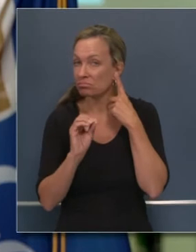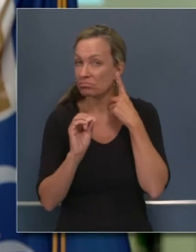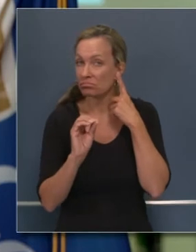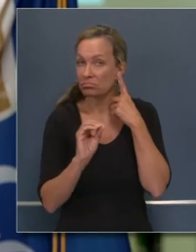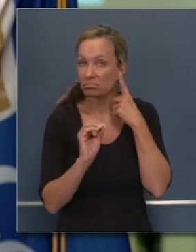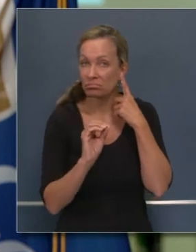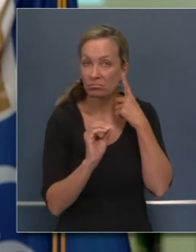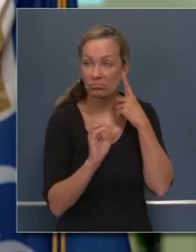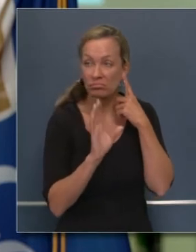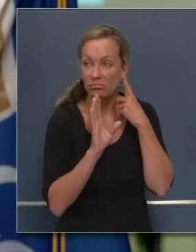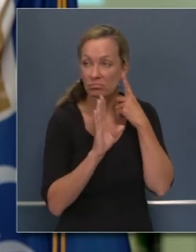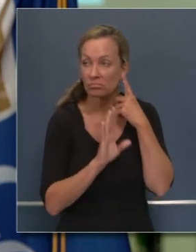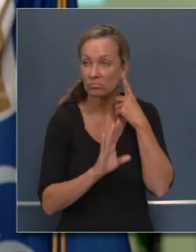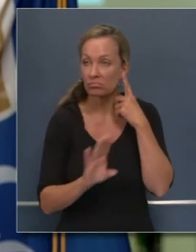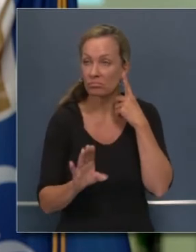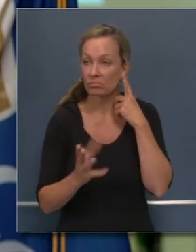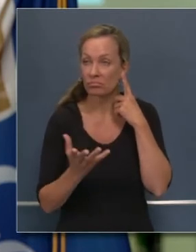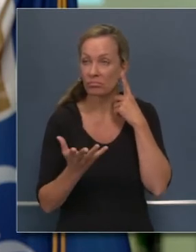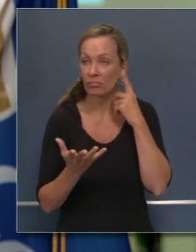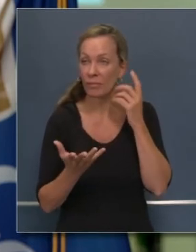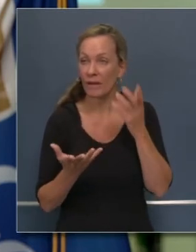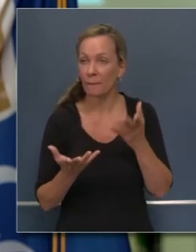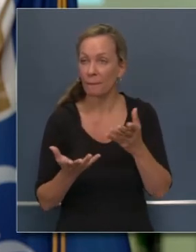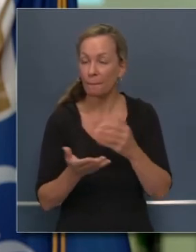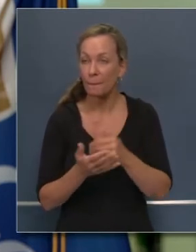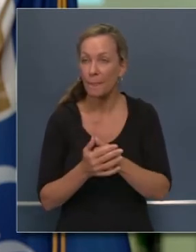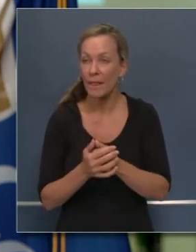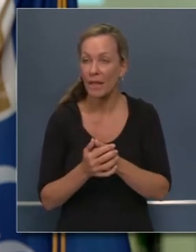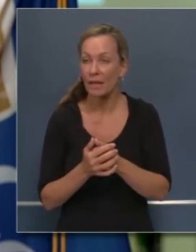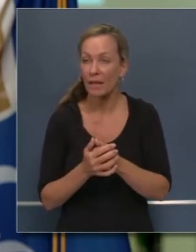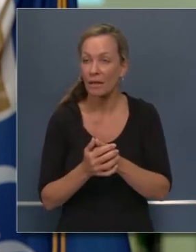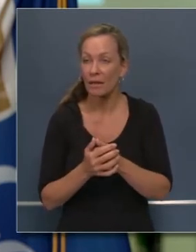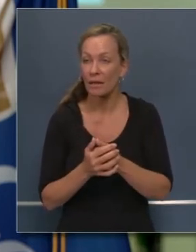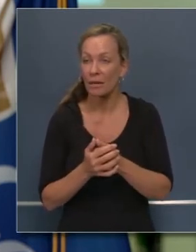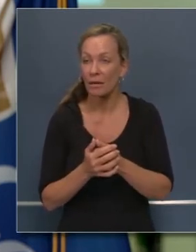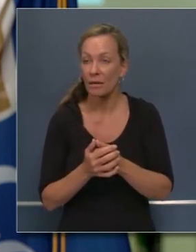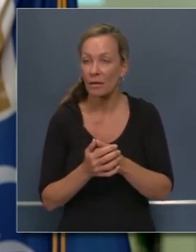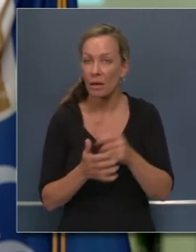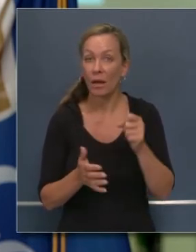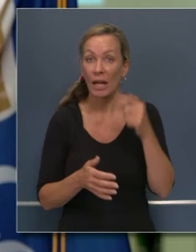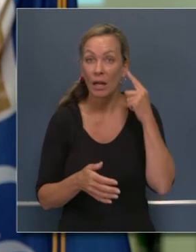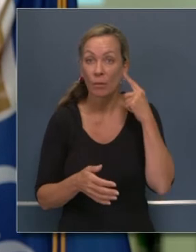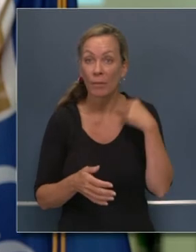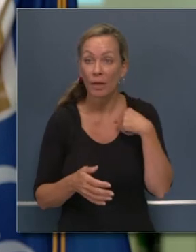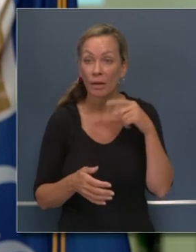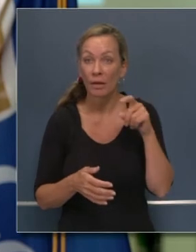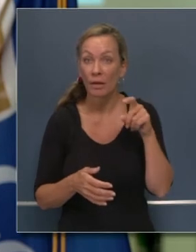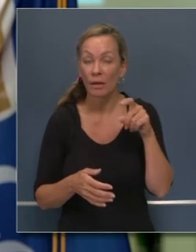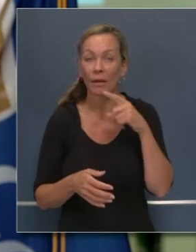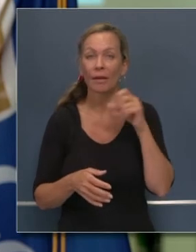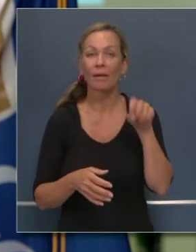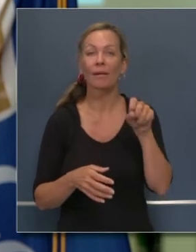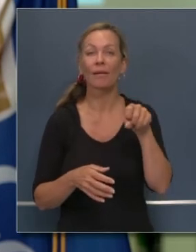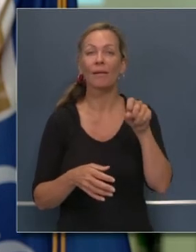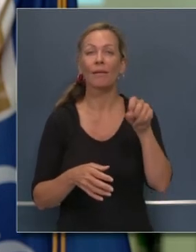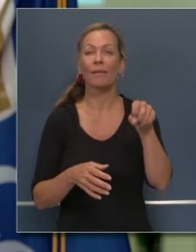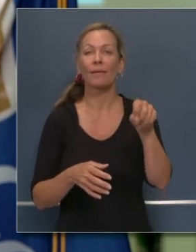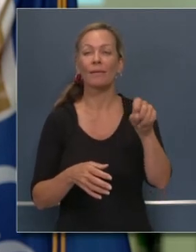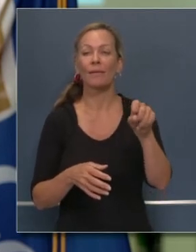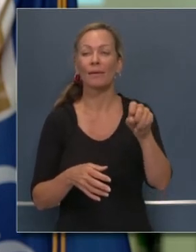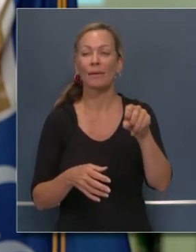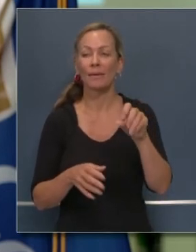El silencio incómodo de la televisión en vivo, lo lamentamos mucho. Aquí estás, Jeremy. Adelante. Sí, te voy con adelante. Sí, muy bien.